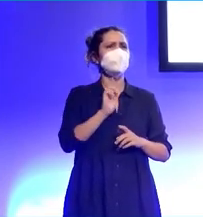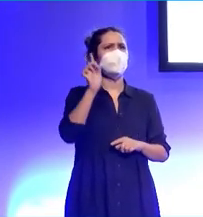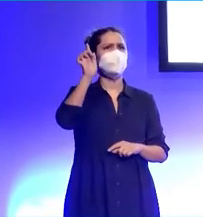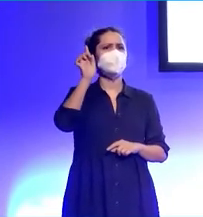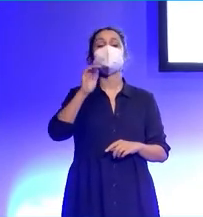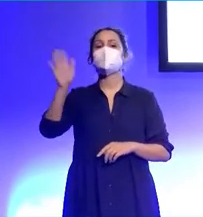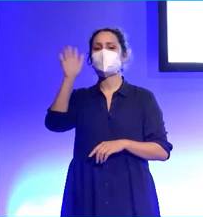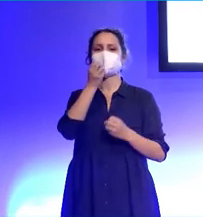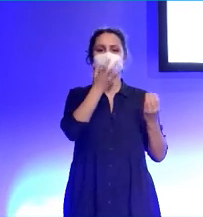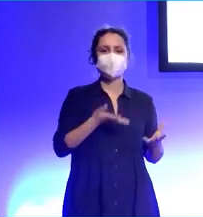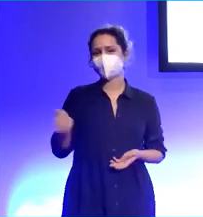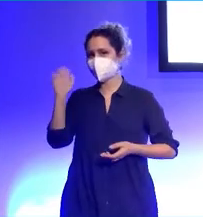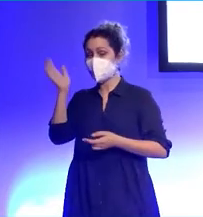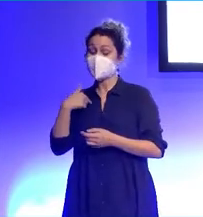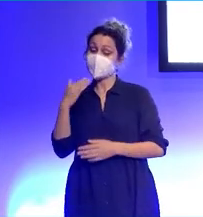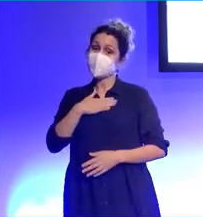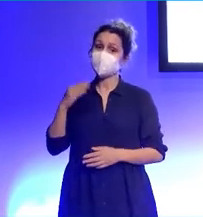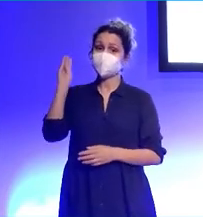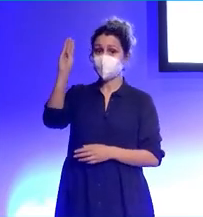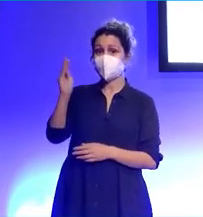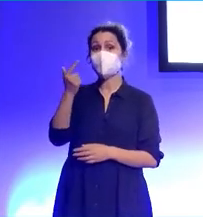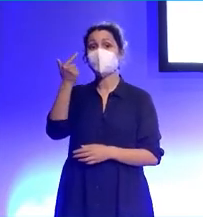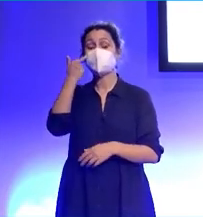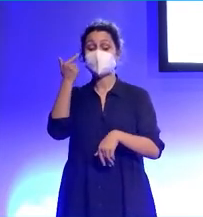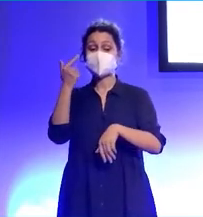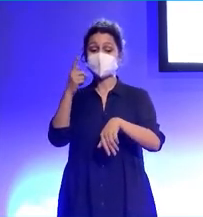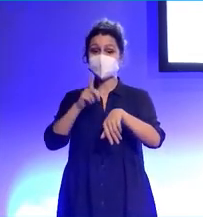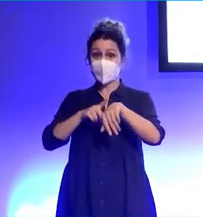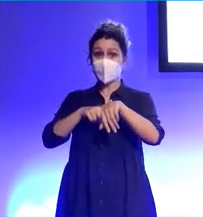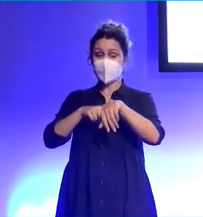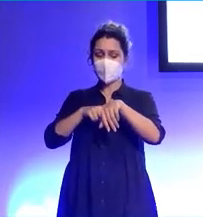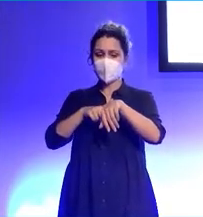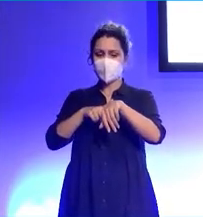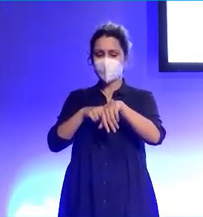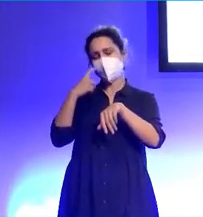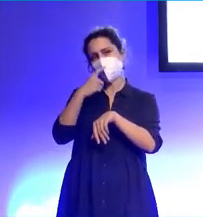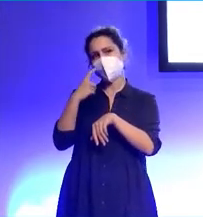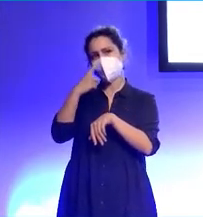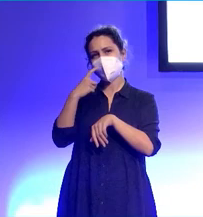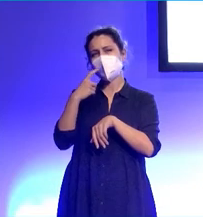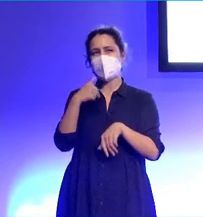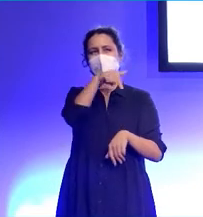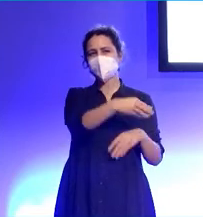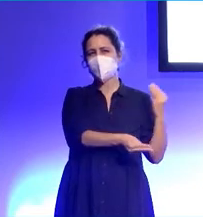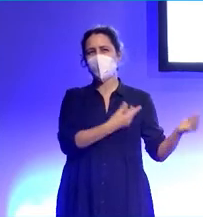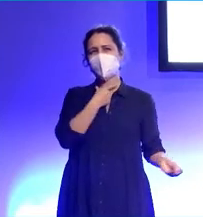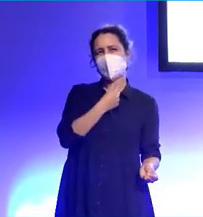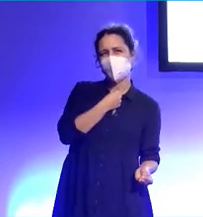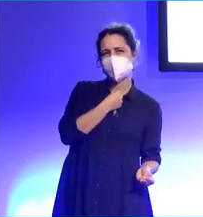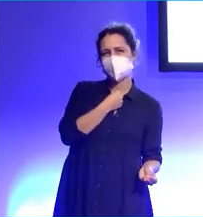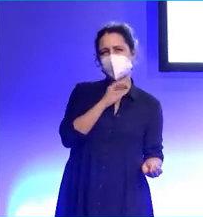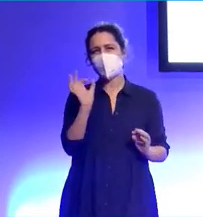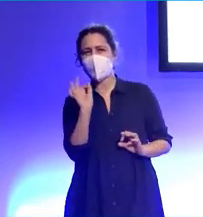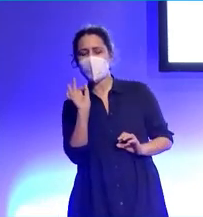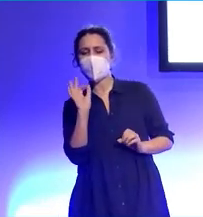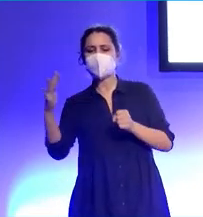Hola, ¿qué tal? Hola. Yo quería preguntar cuánto tiempo tardaste en darte cuenta de que gustaba lo que estabas haciendo o si te influyó de